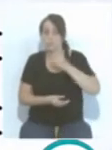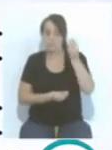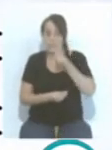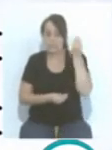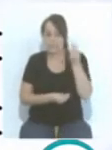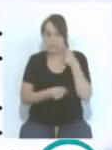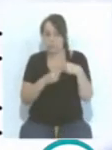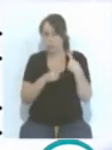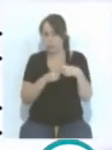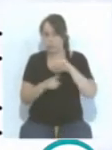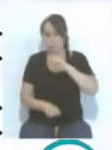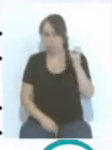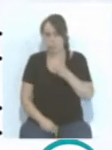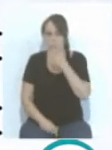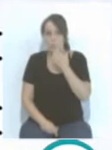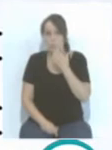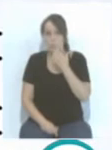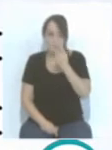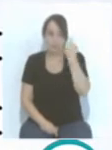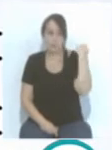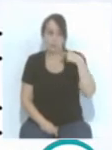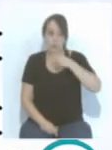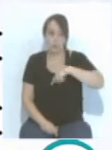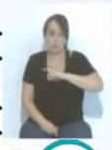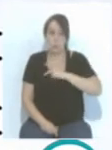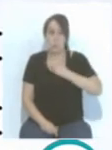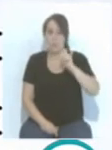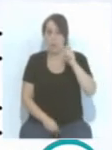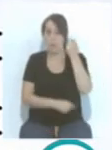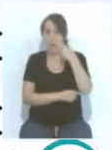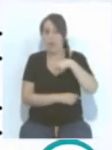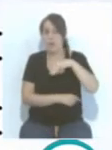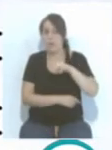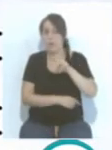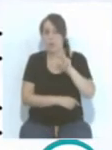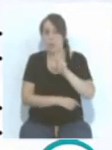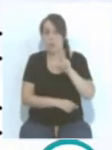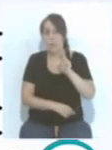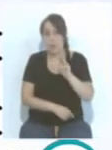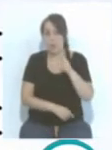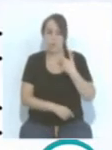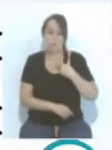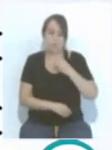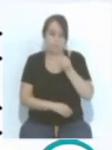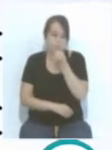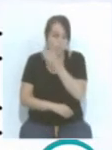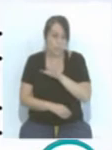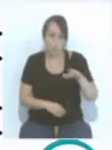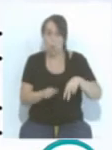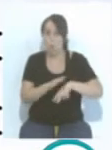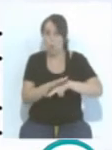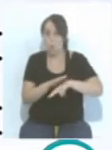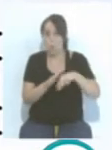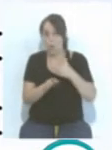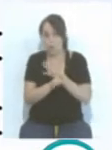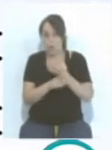en más cosas. Por ejemplo, el año pasado habíamos sacado el premio al MVP, al mejor jugador de la plantilla. Pues este